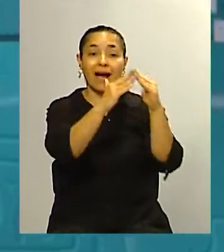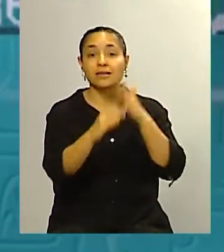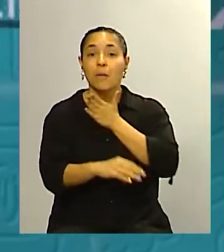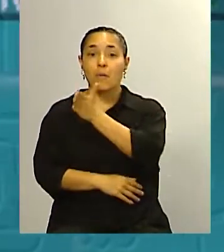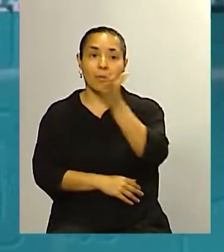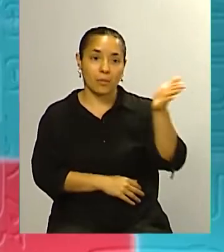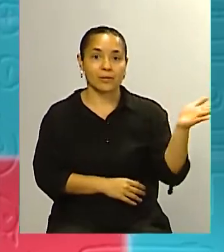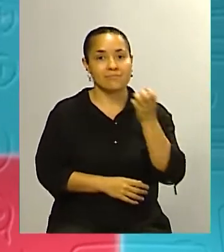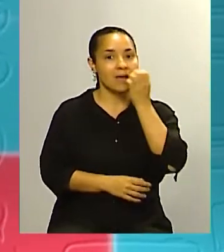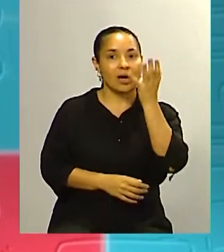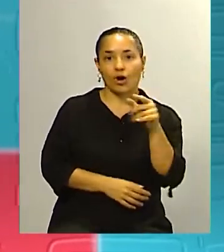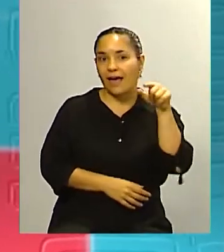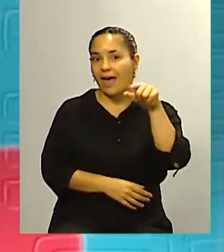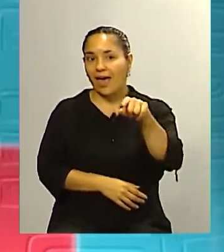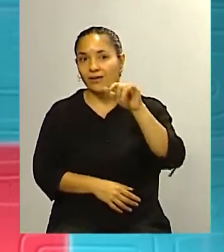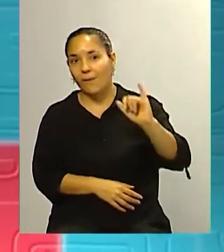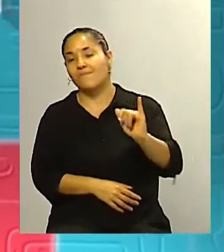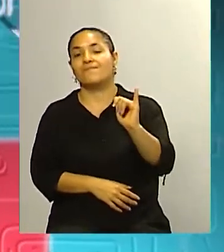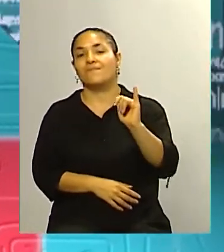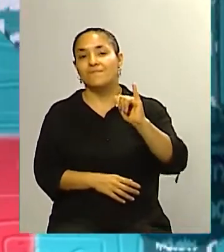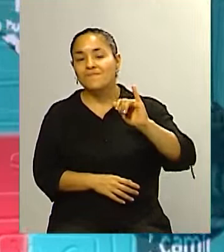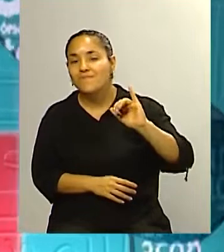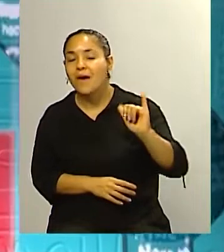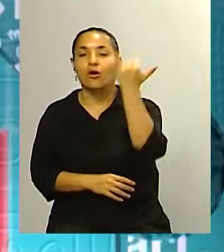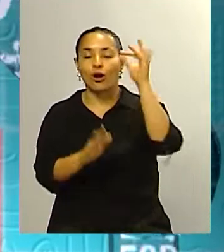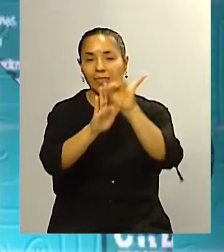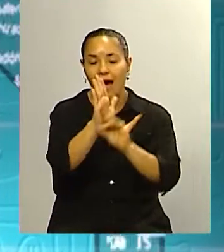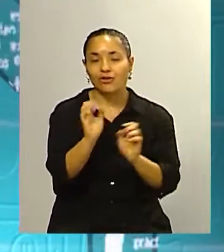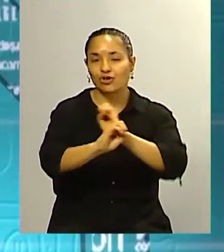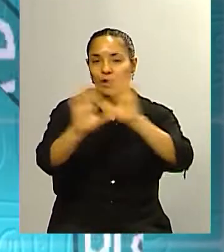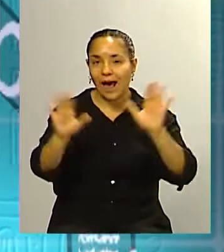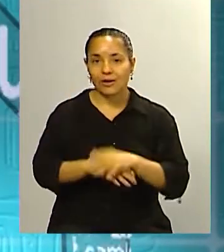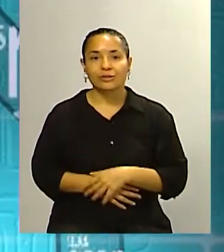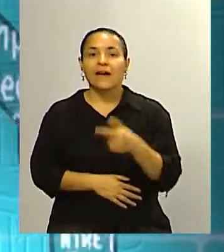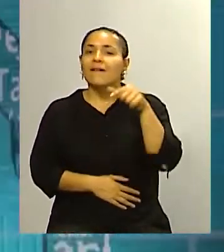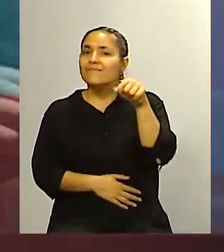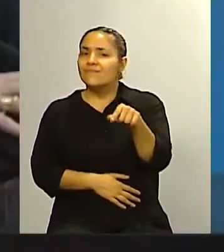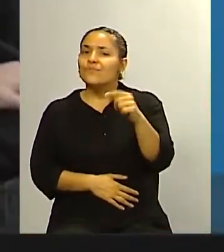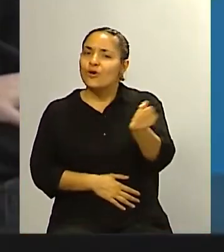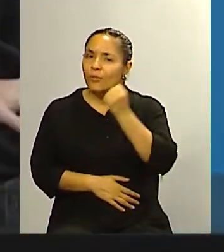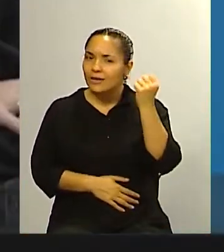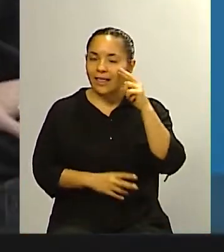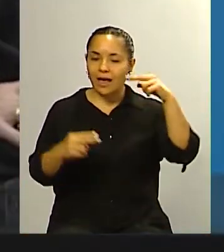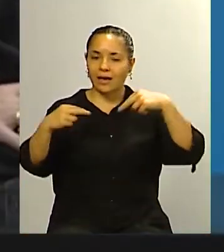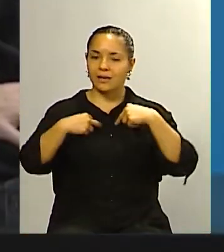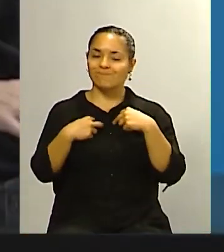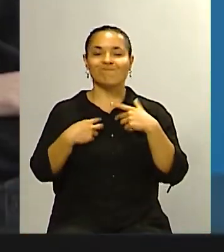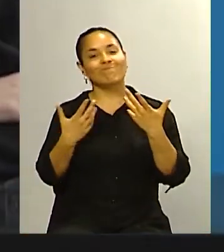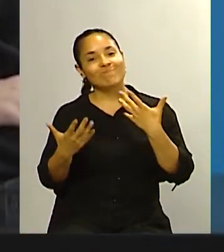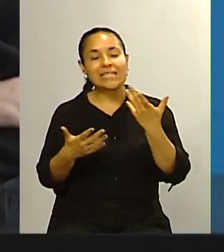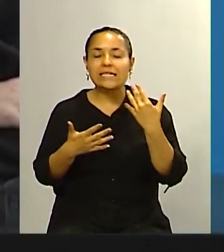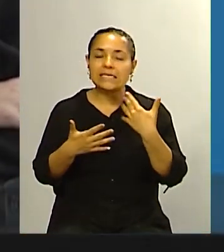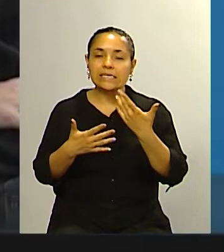mucho más efectivas que otras hay que hacer todo un proceso de reconocimiento porque a ver en el fondo